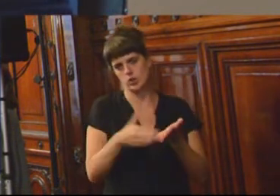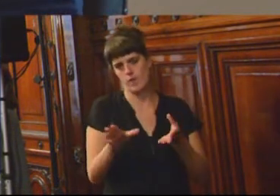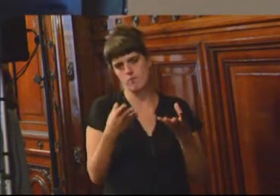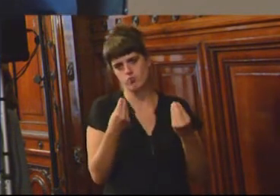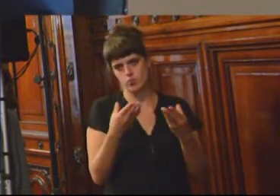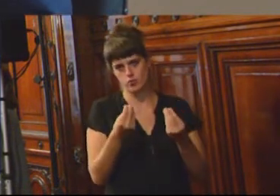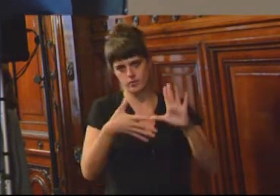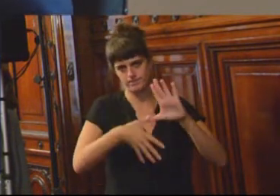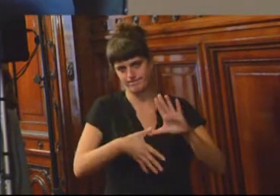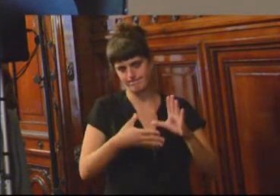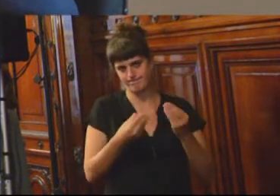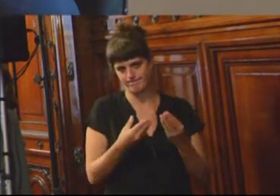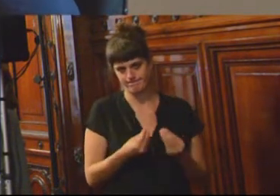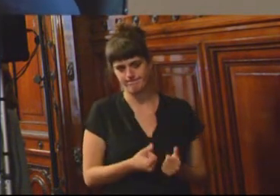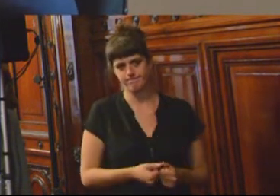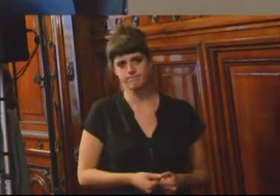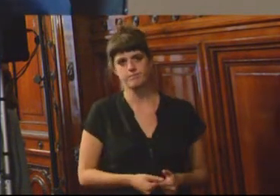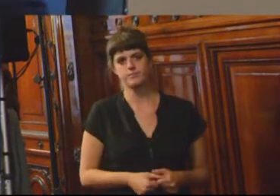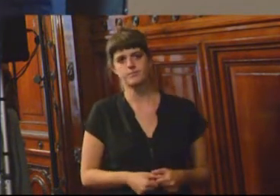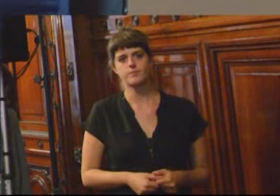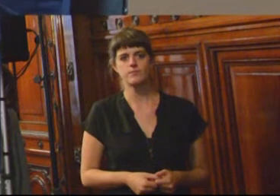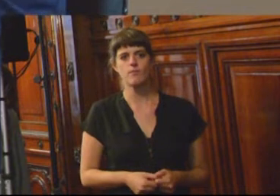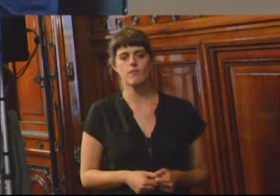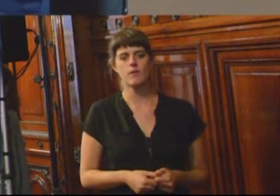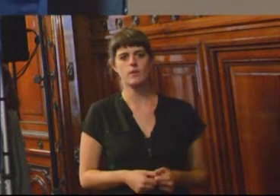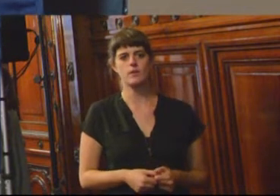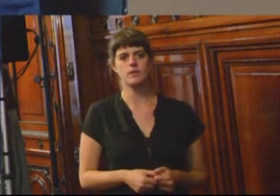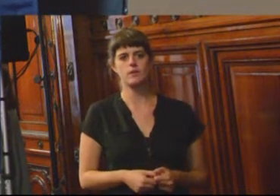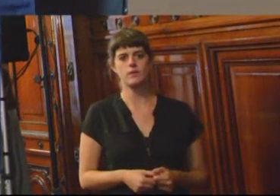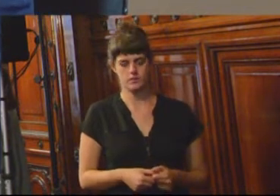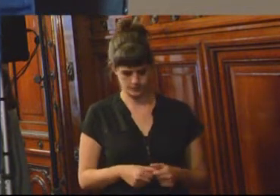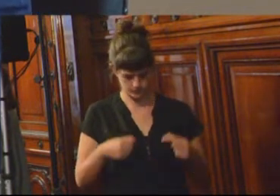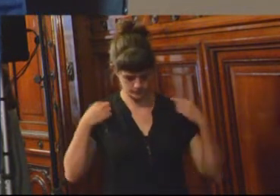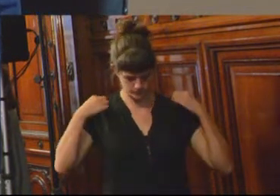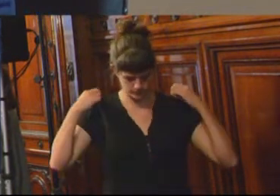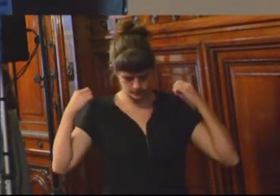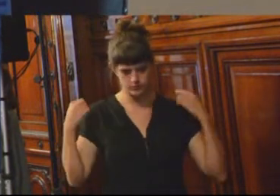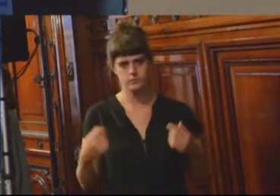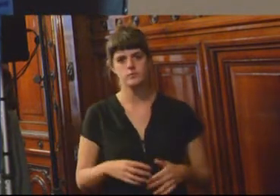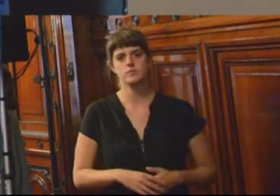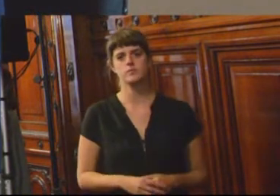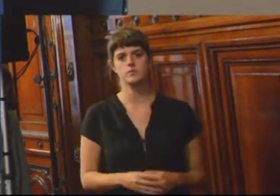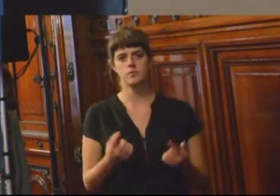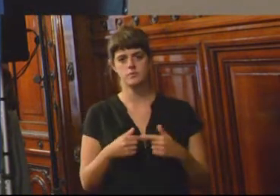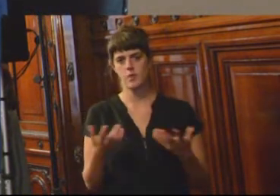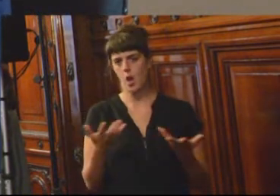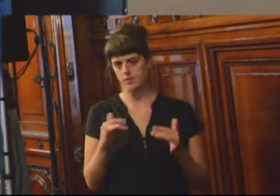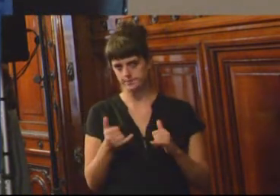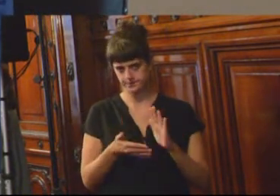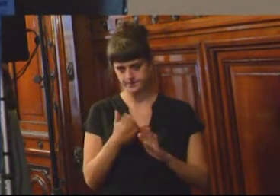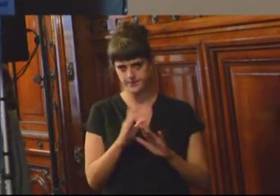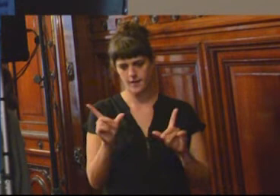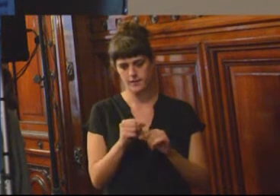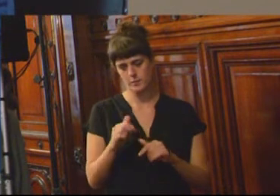el hemisferio. Ahí, para terminar, aprovecho para decir que la